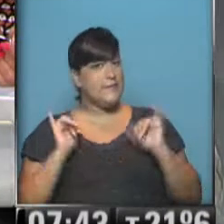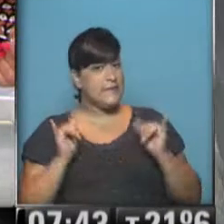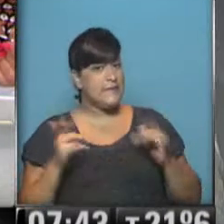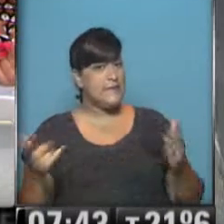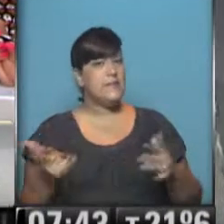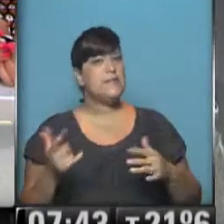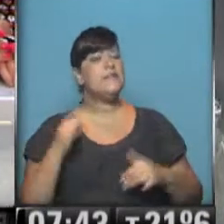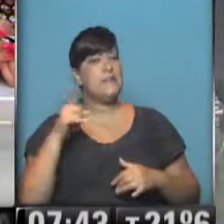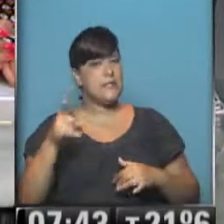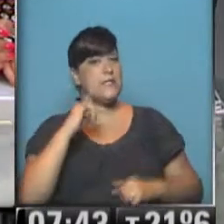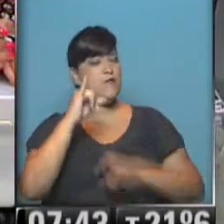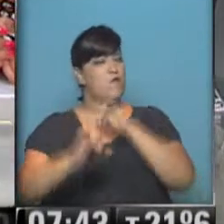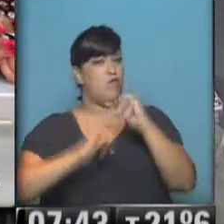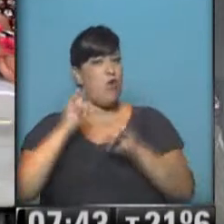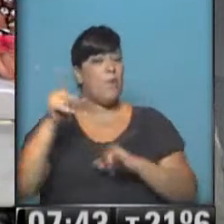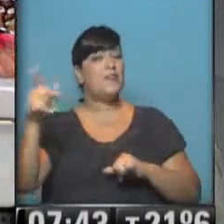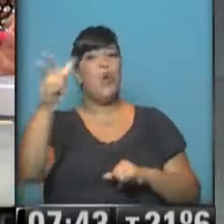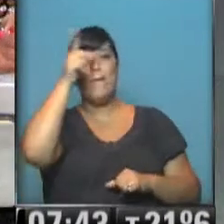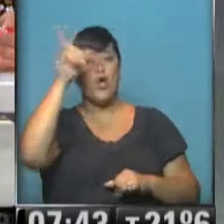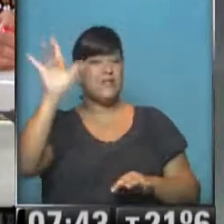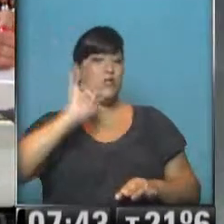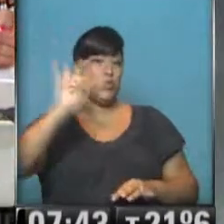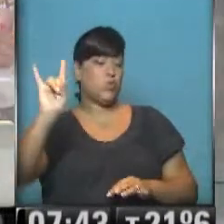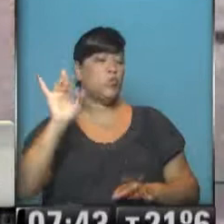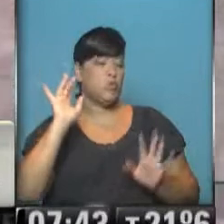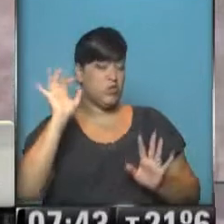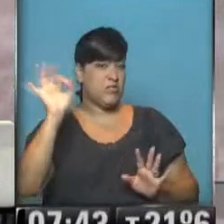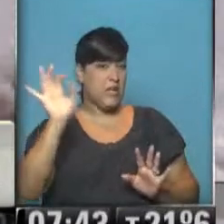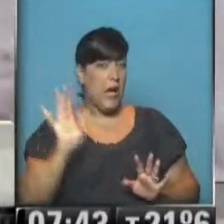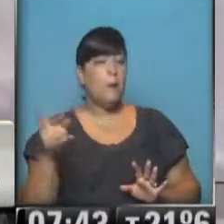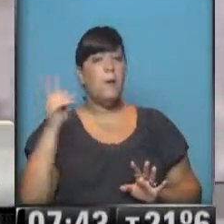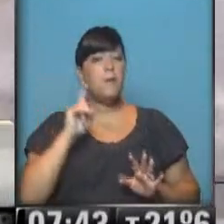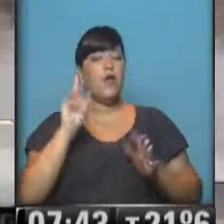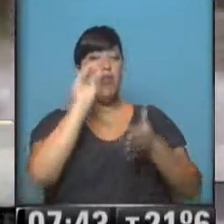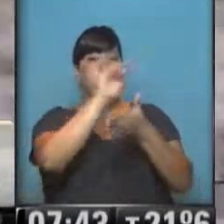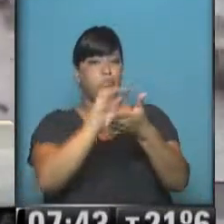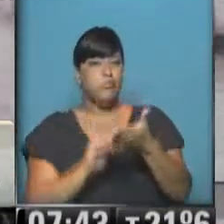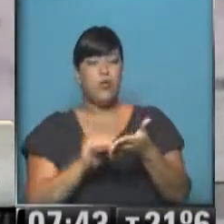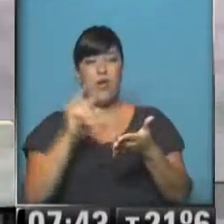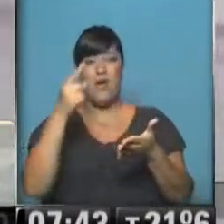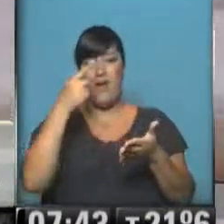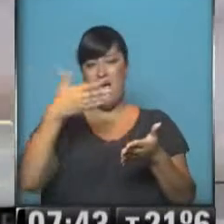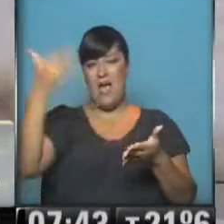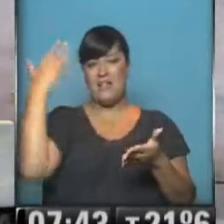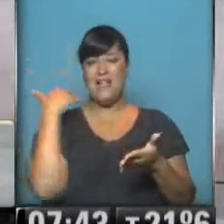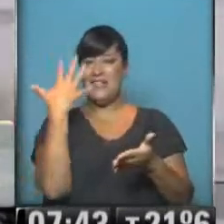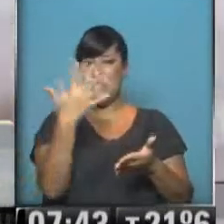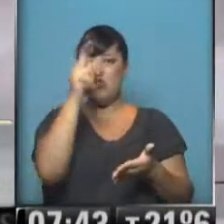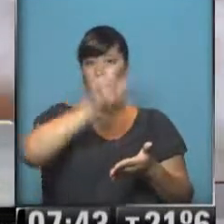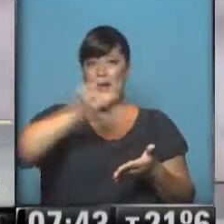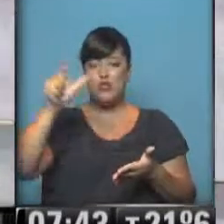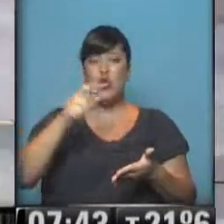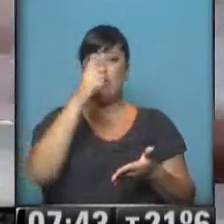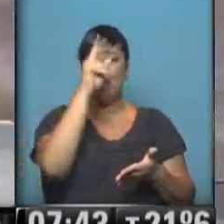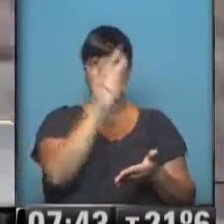bueno, esa es una información que está manejando la policía. El registro de la última hora de anoche eran cinco personas muertas y cuatro